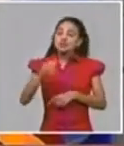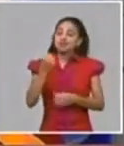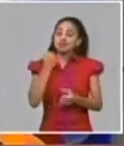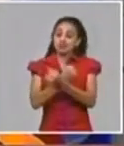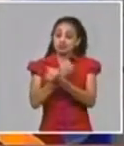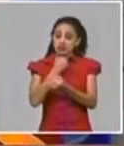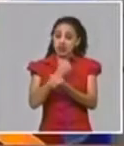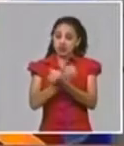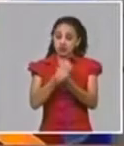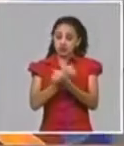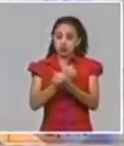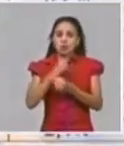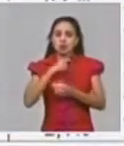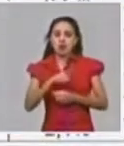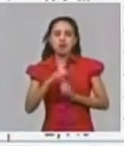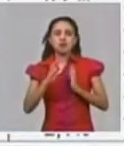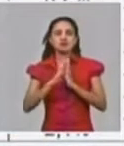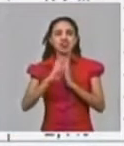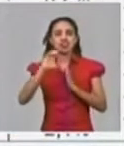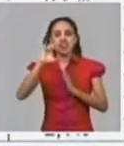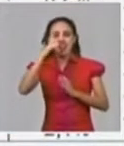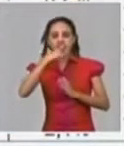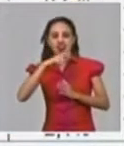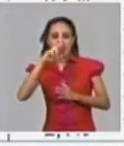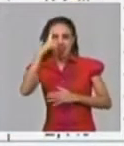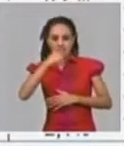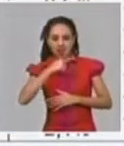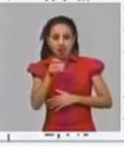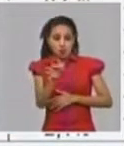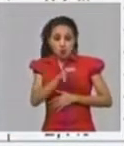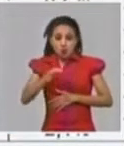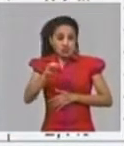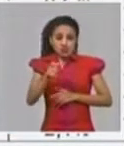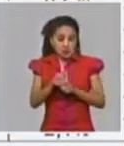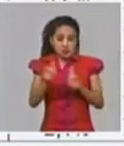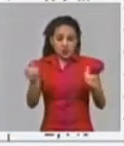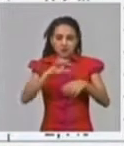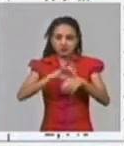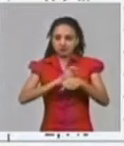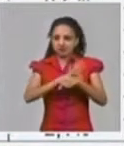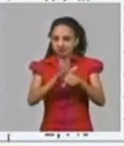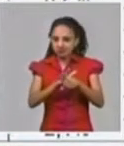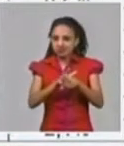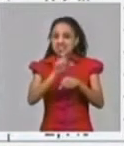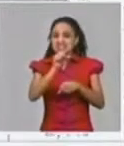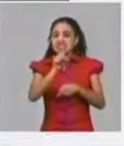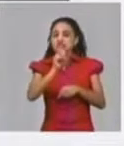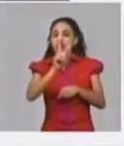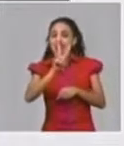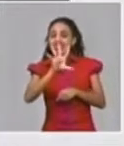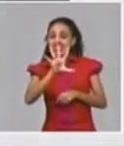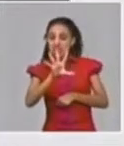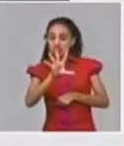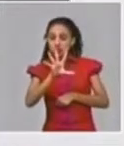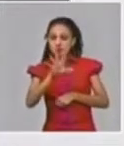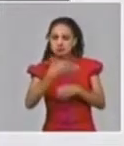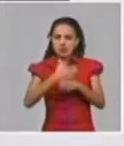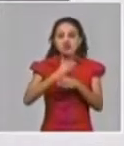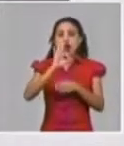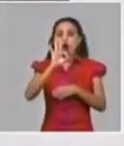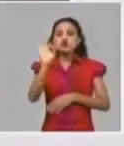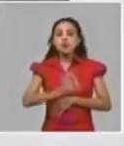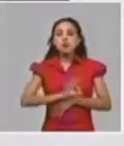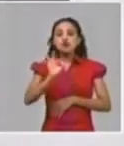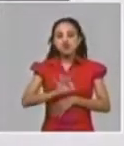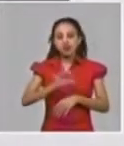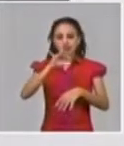y Santa Clara por ejemplo es el municipio del país que más casos tiene 135 el 8% de los casos de los